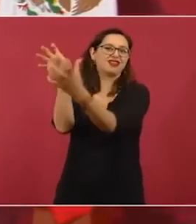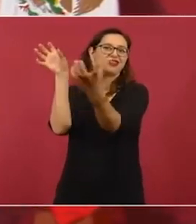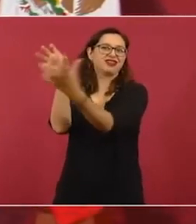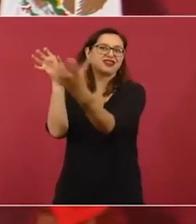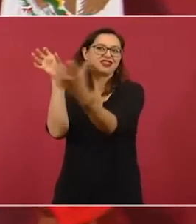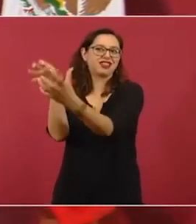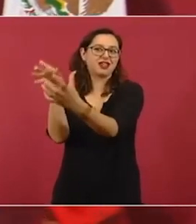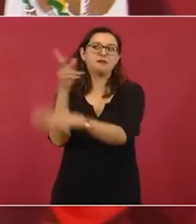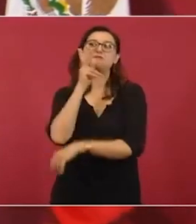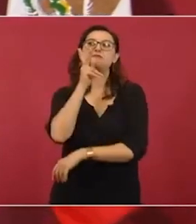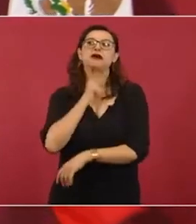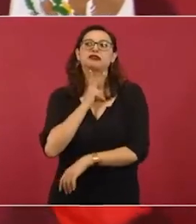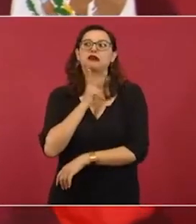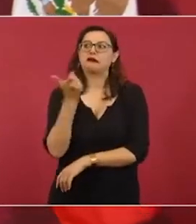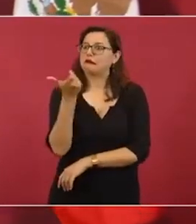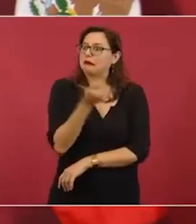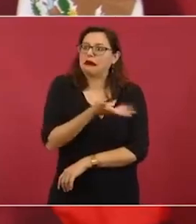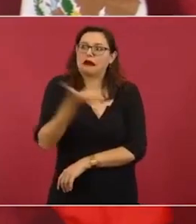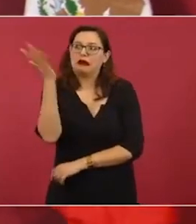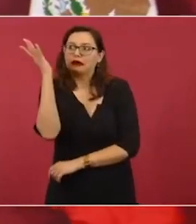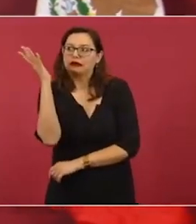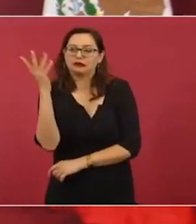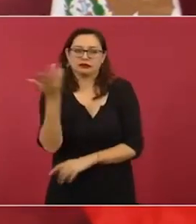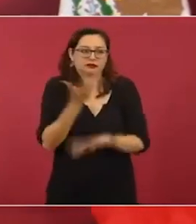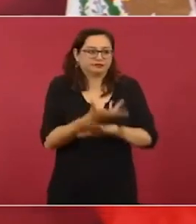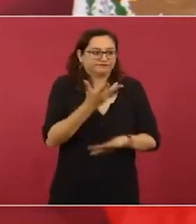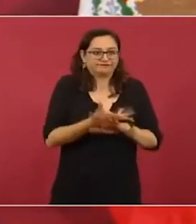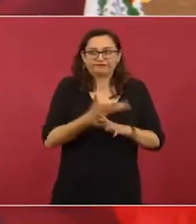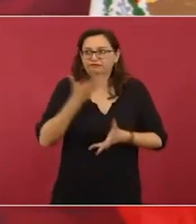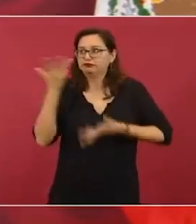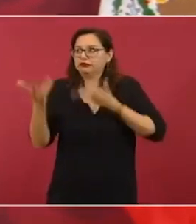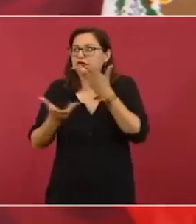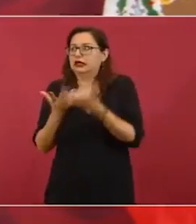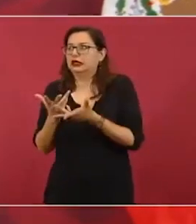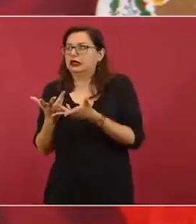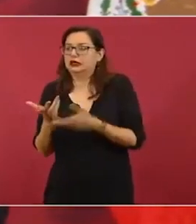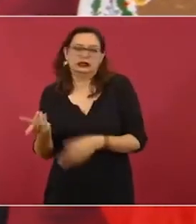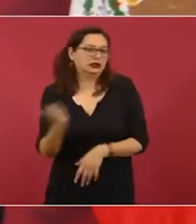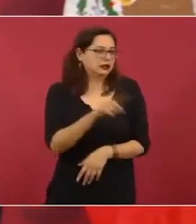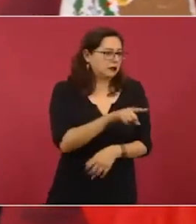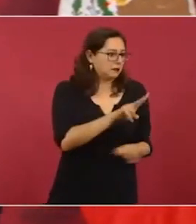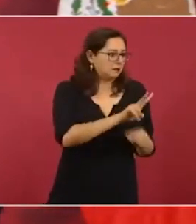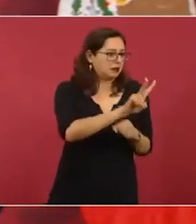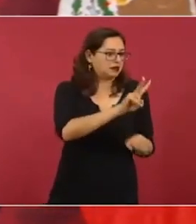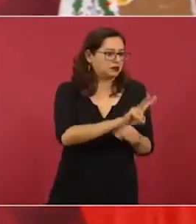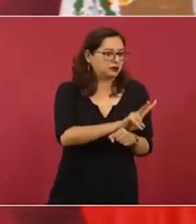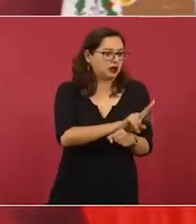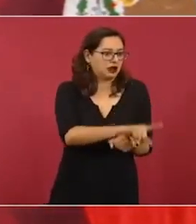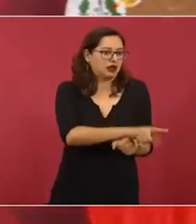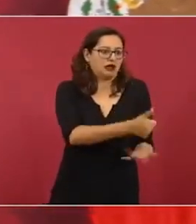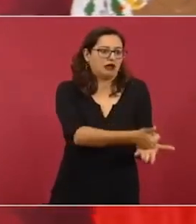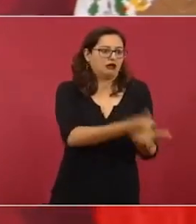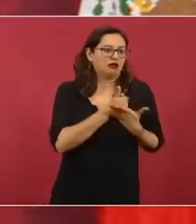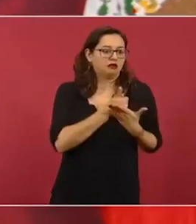Estados Unidos considero le conviene